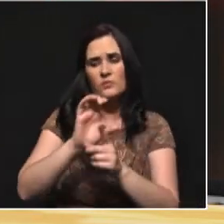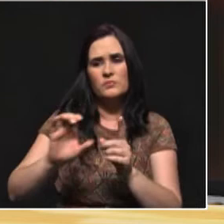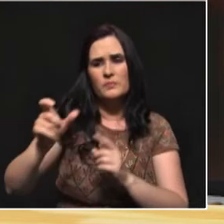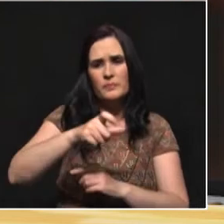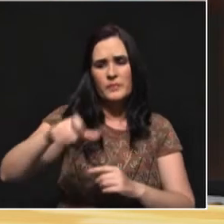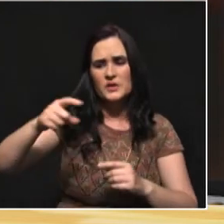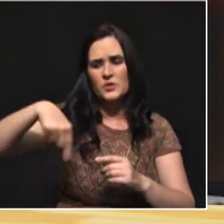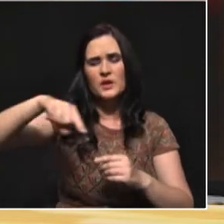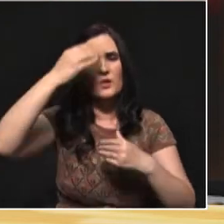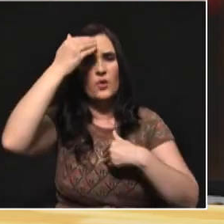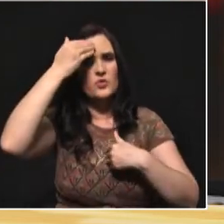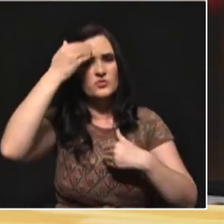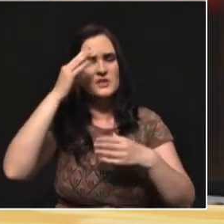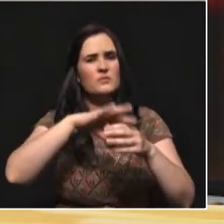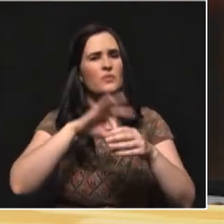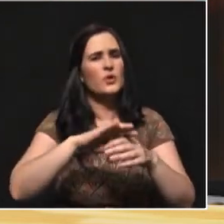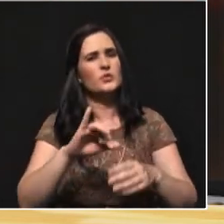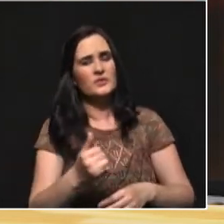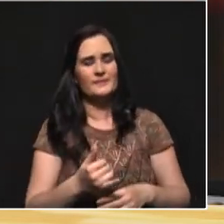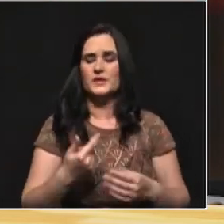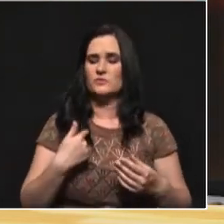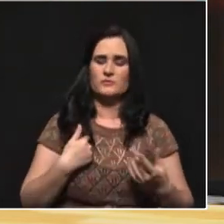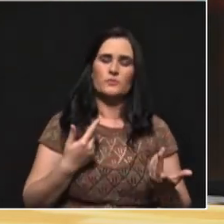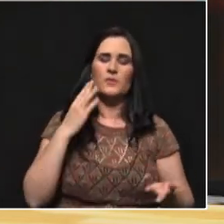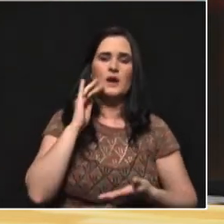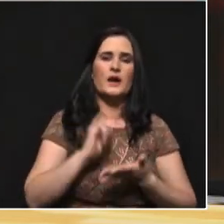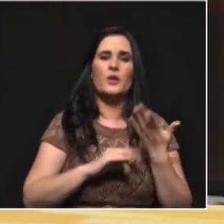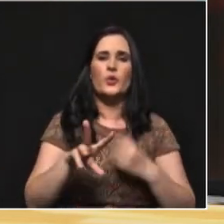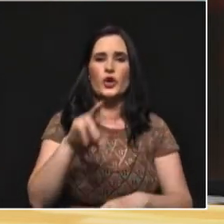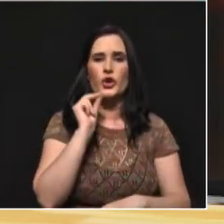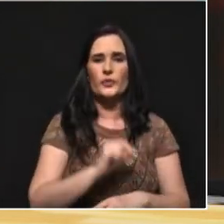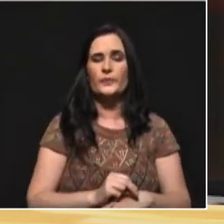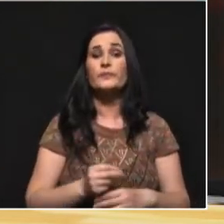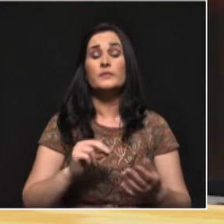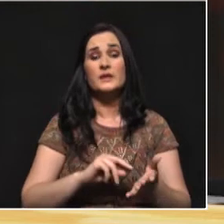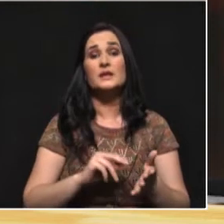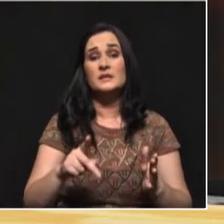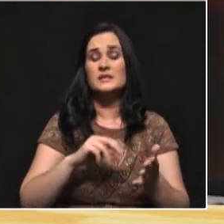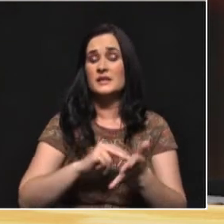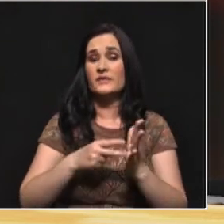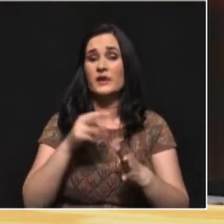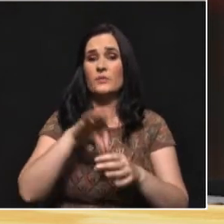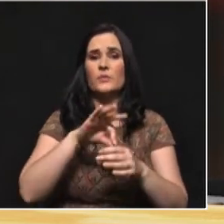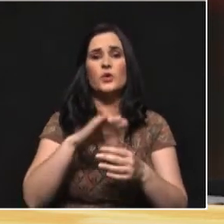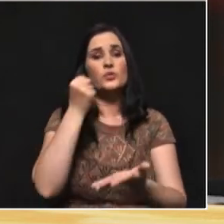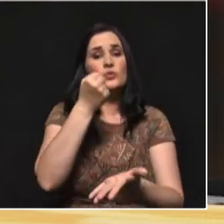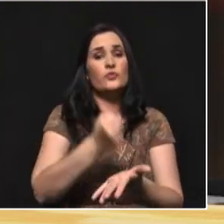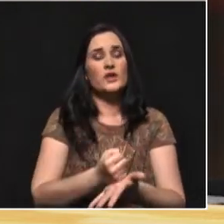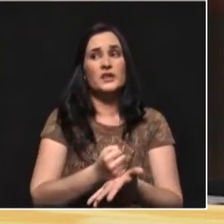de por qué se está votando? Entonces la respuesta es que no. Entonces ahí está la discusión sobre el voto obligatorio o no.